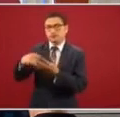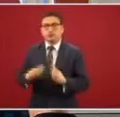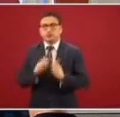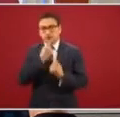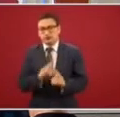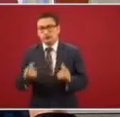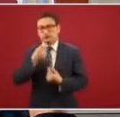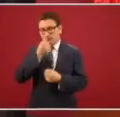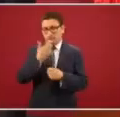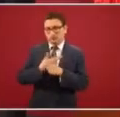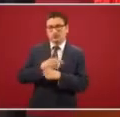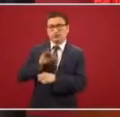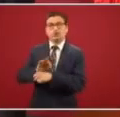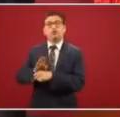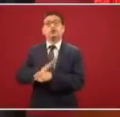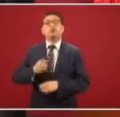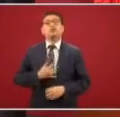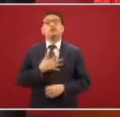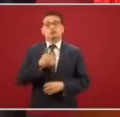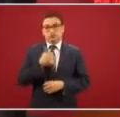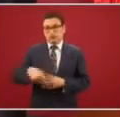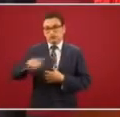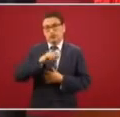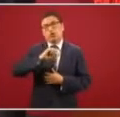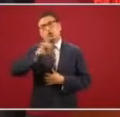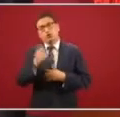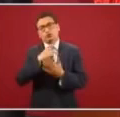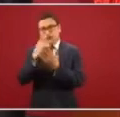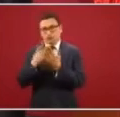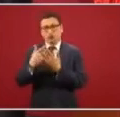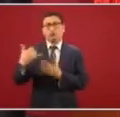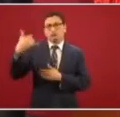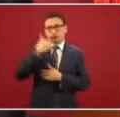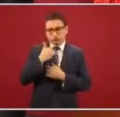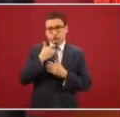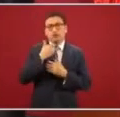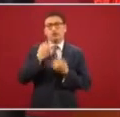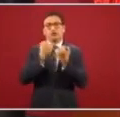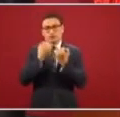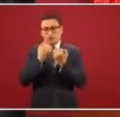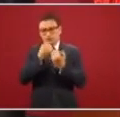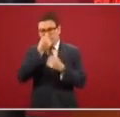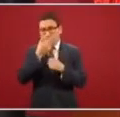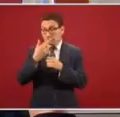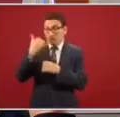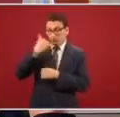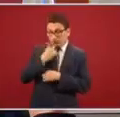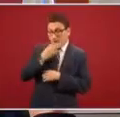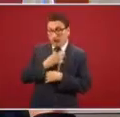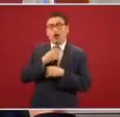Bienestar y vamos a recibir las llamadas de los otros programas y los vamos a dirigir a la secretaría que corresponda.